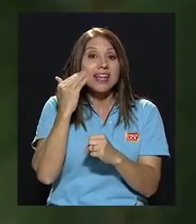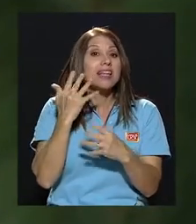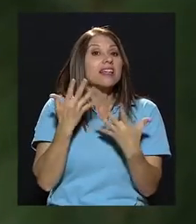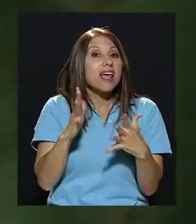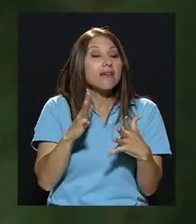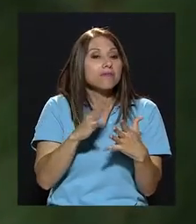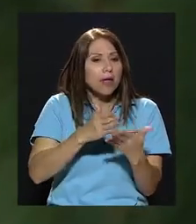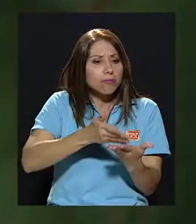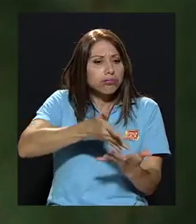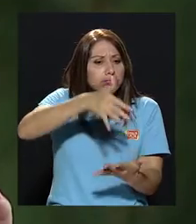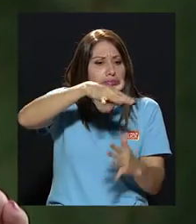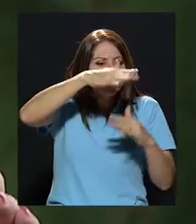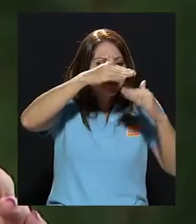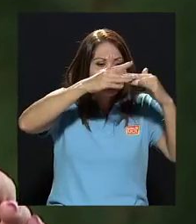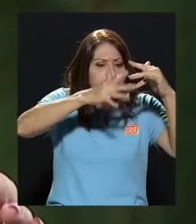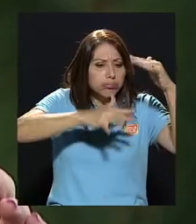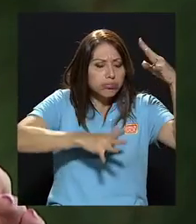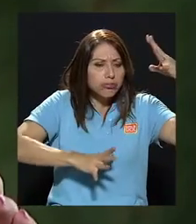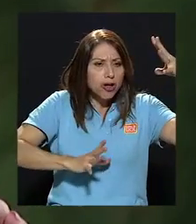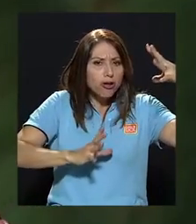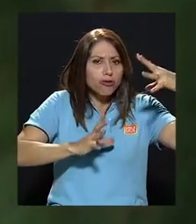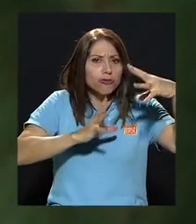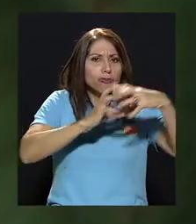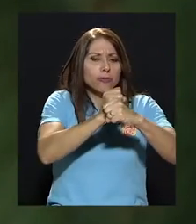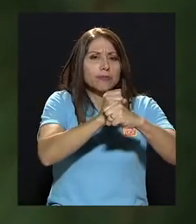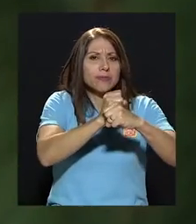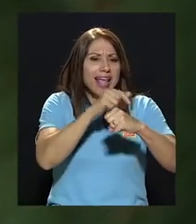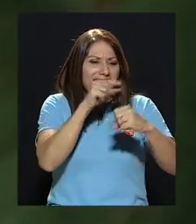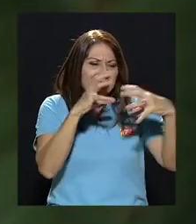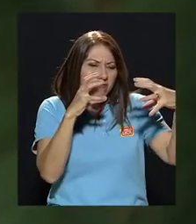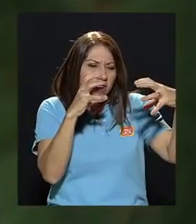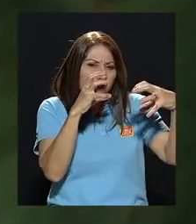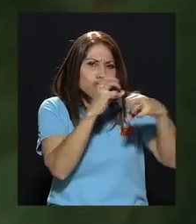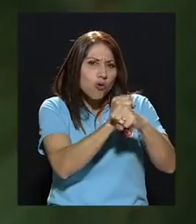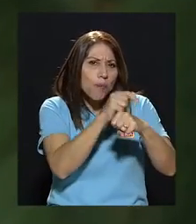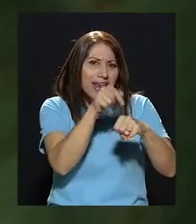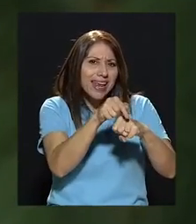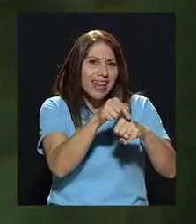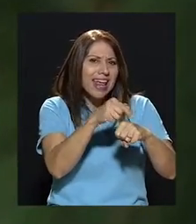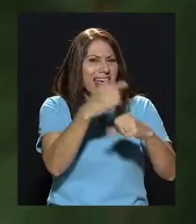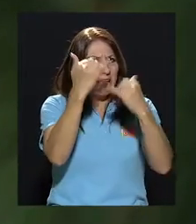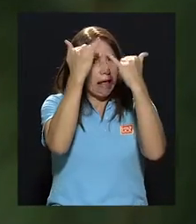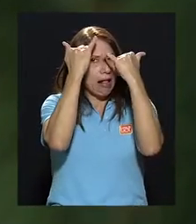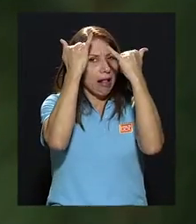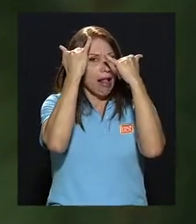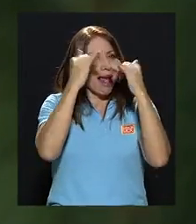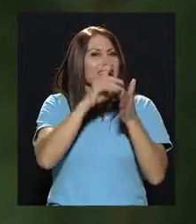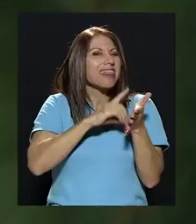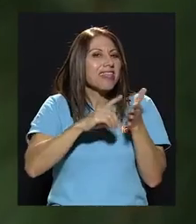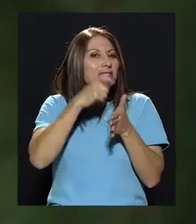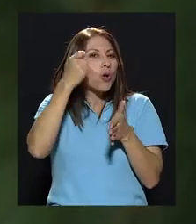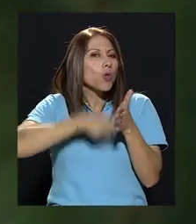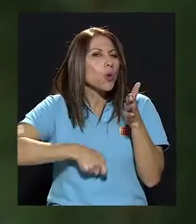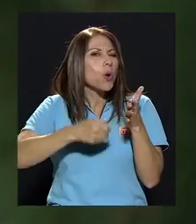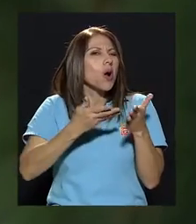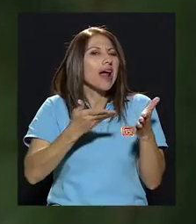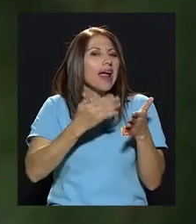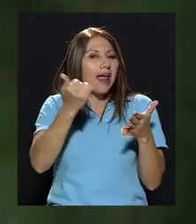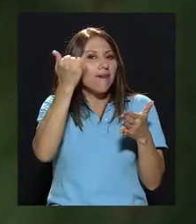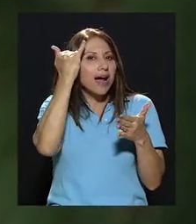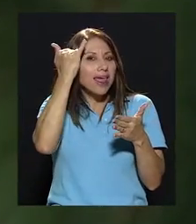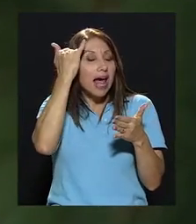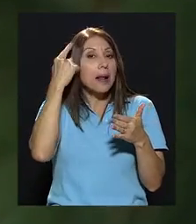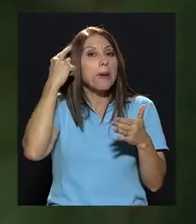y además esos resúmenes que van a quedar dentro del disco duro para más adelante, cuando estén